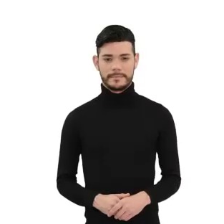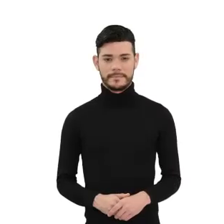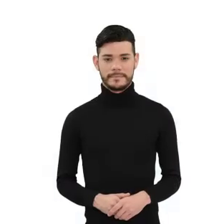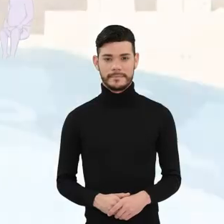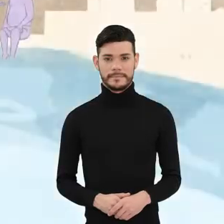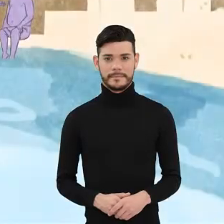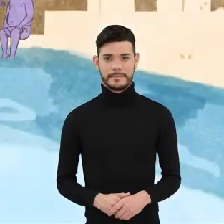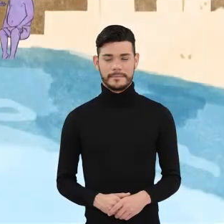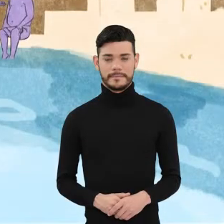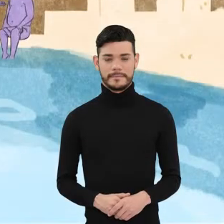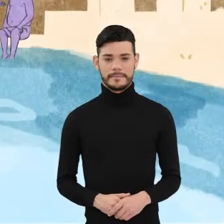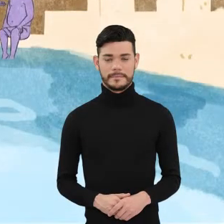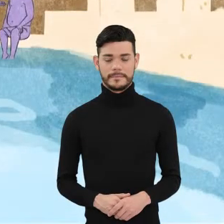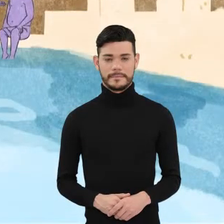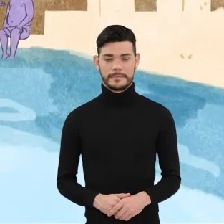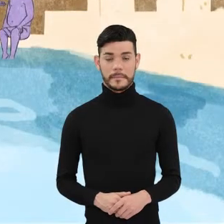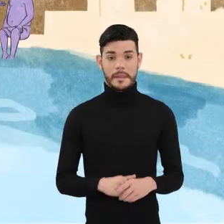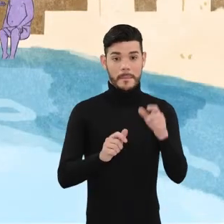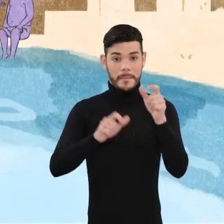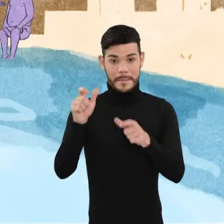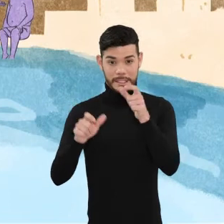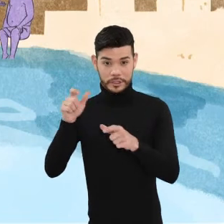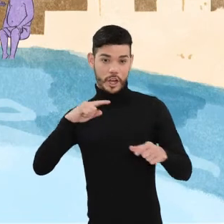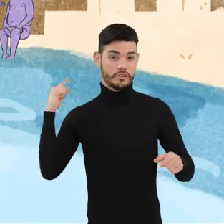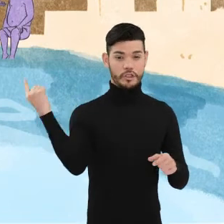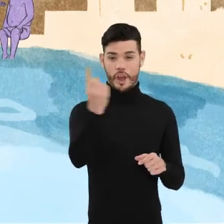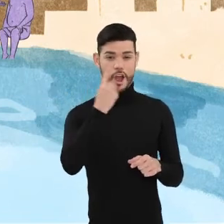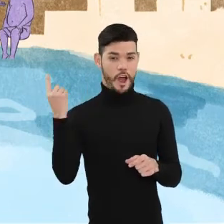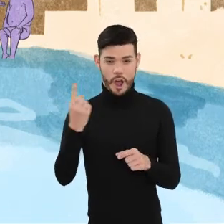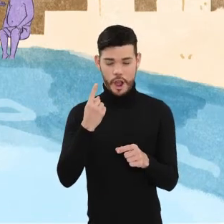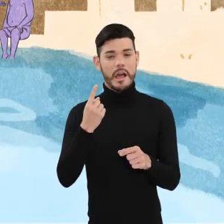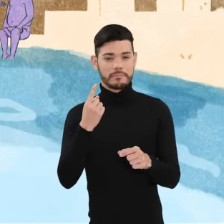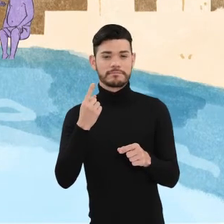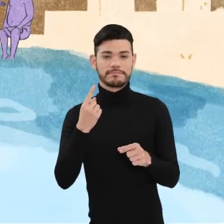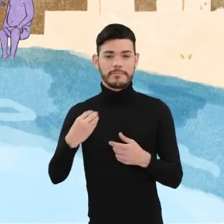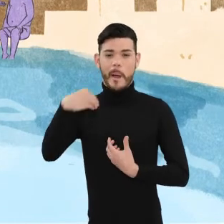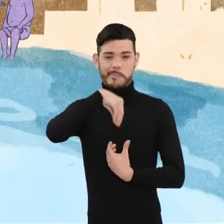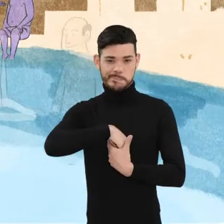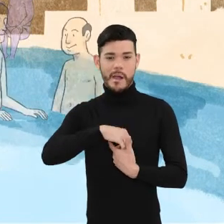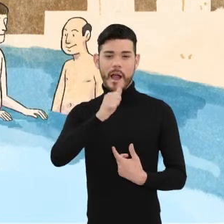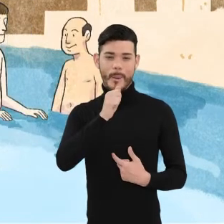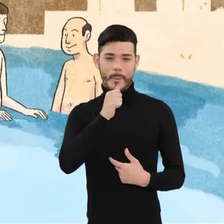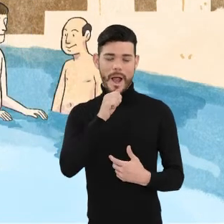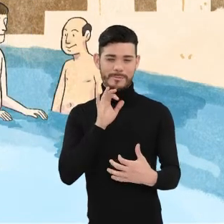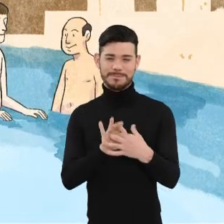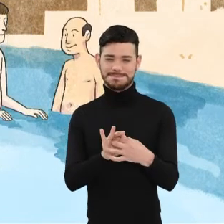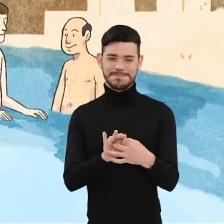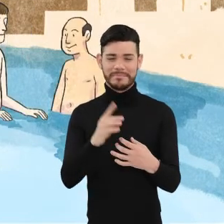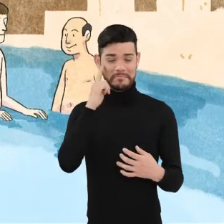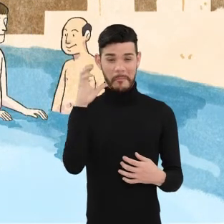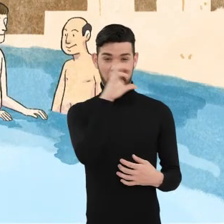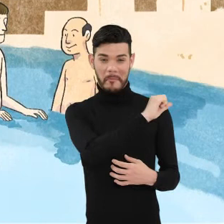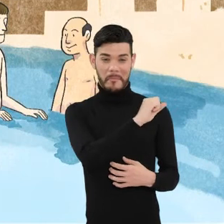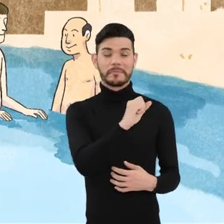Transcribed Todas las personas tenemos una relación con el agua más estrecha a lo que alcanzamos a darnos cuenta. No